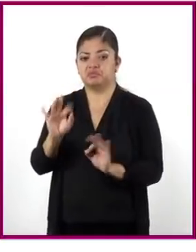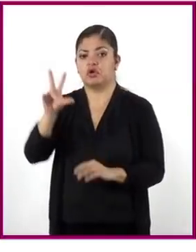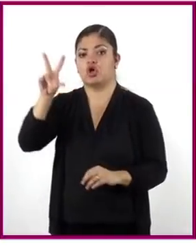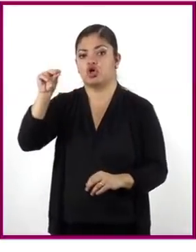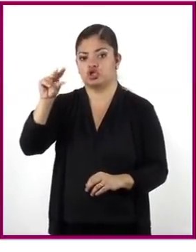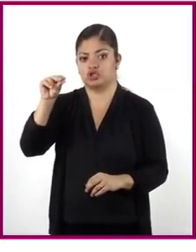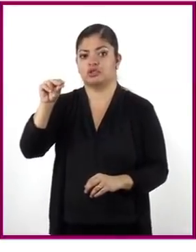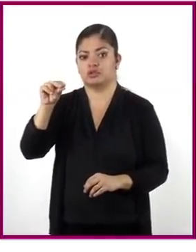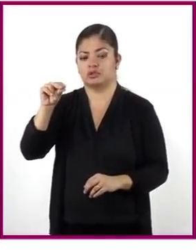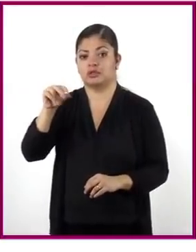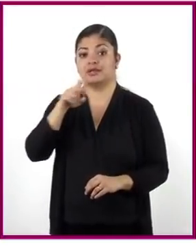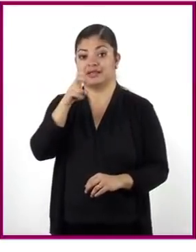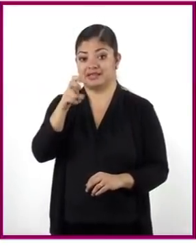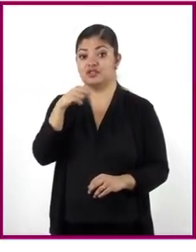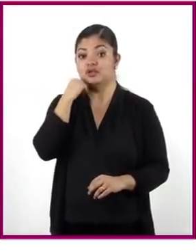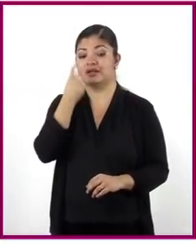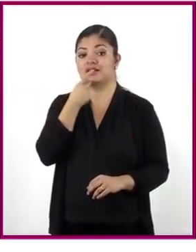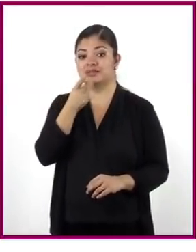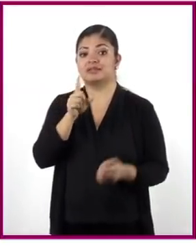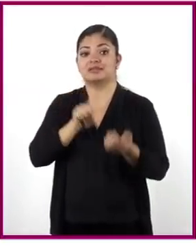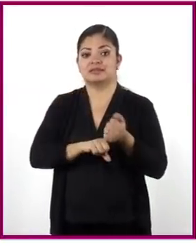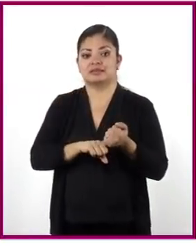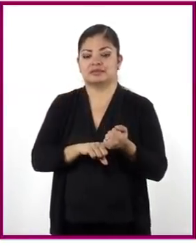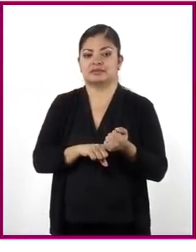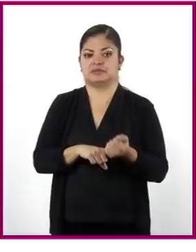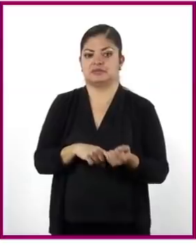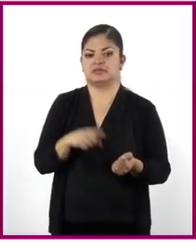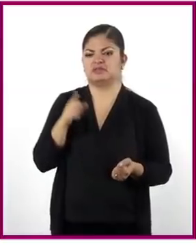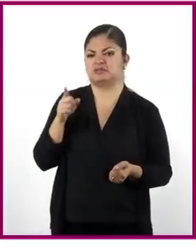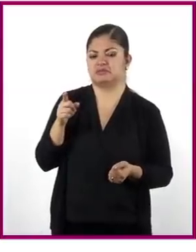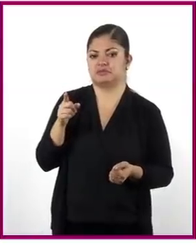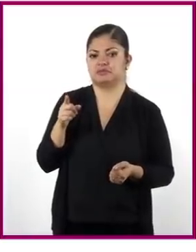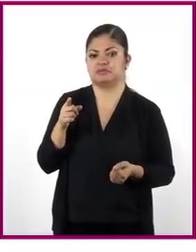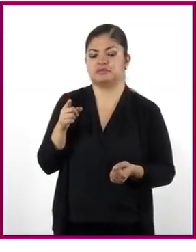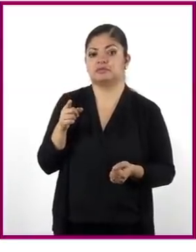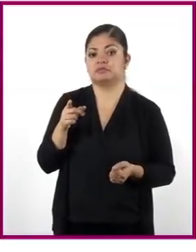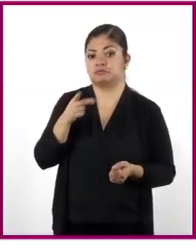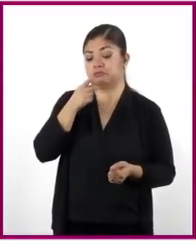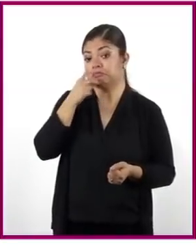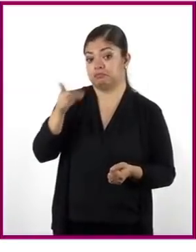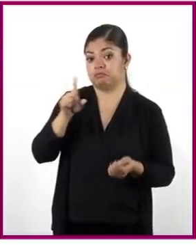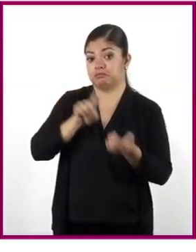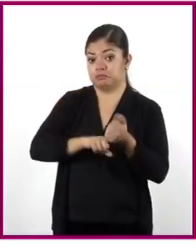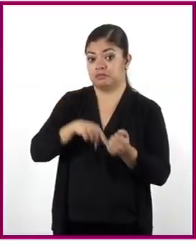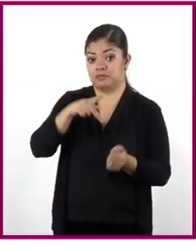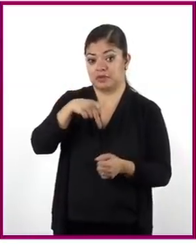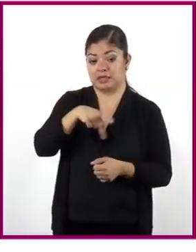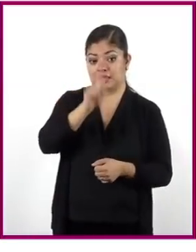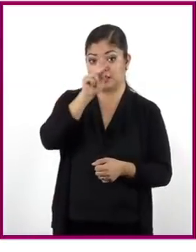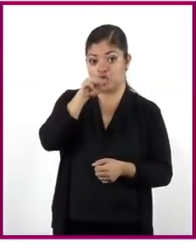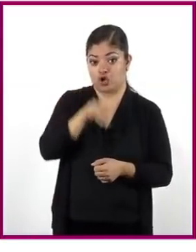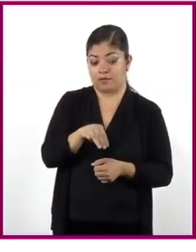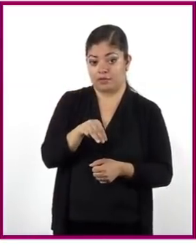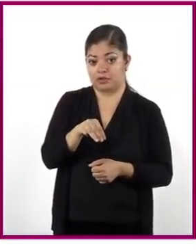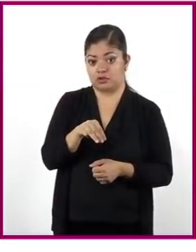Esto nos dice, esto lo que nos dice es lo siguiente, dice que los kilómetros